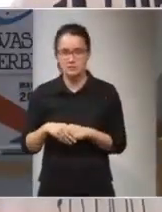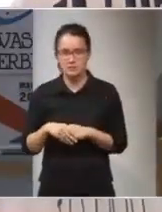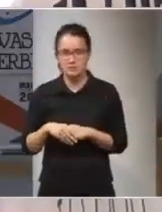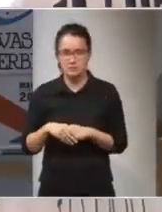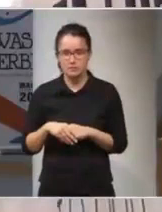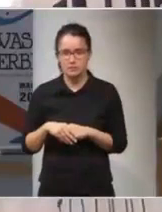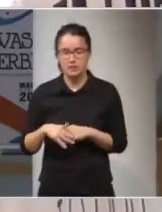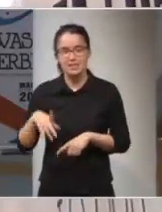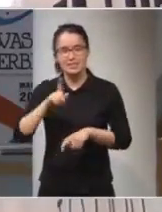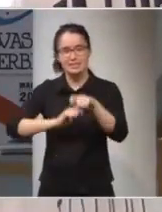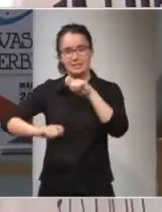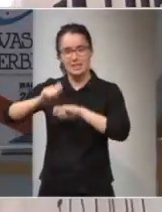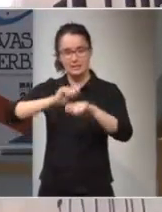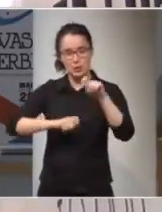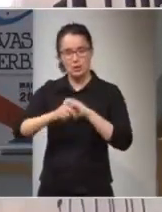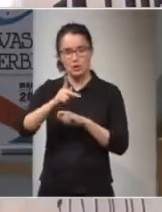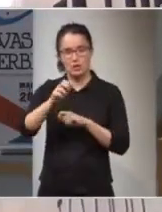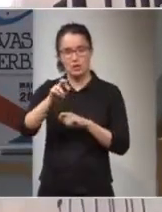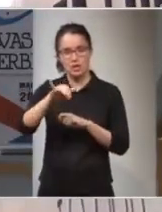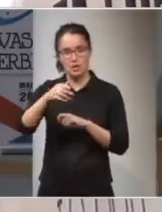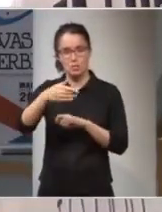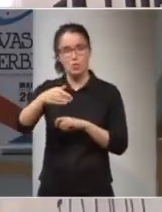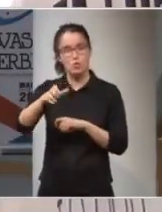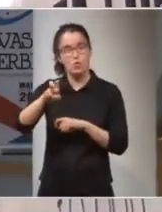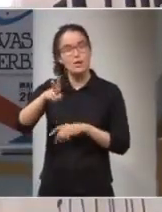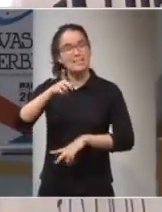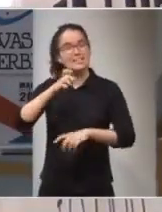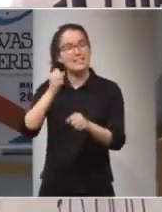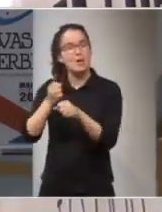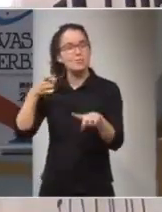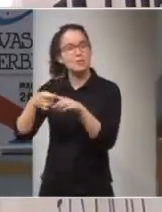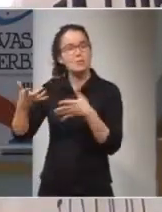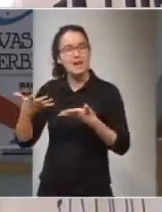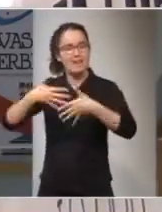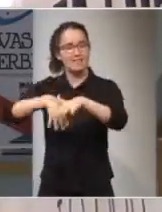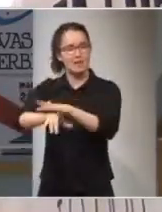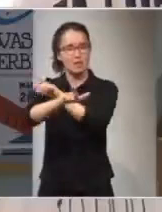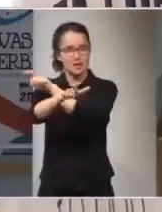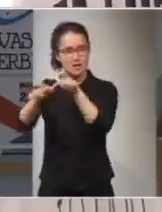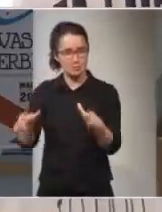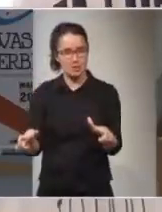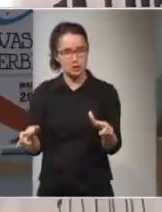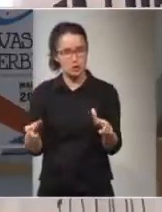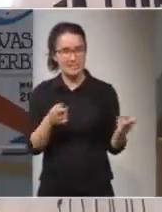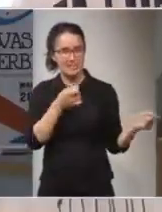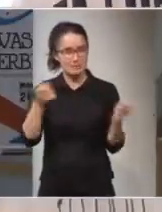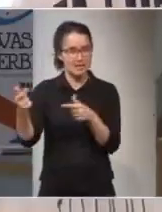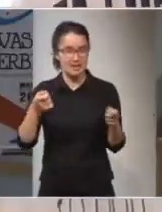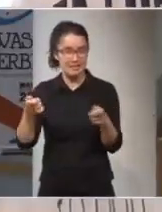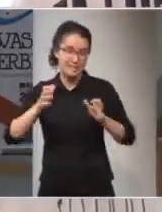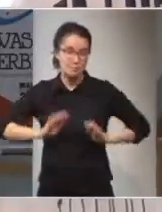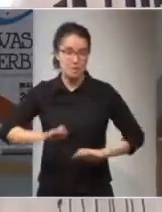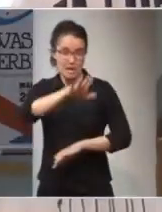Desde la Asociación Caribou trabajamos para la integración de las personas inmigrantes, sobre todo